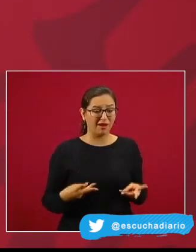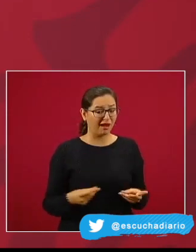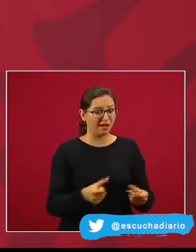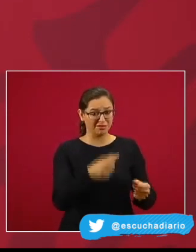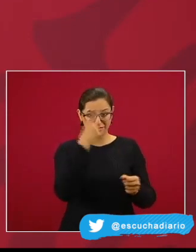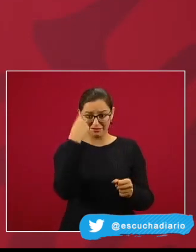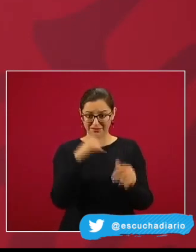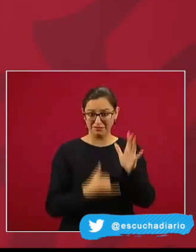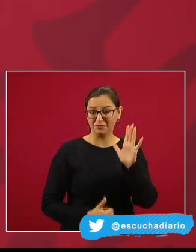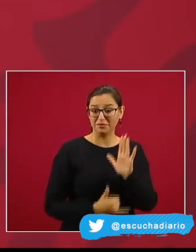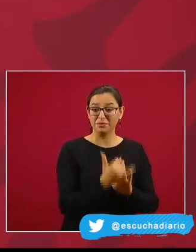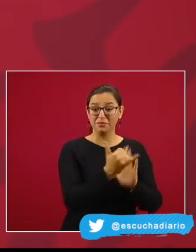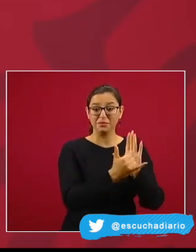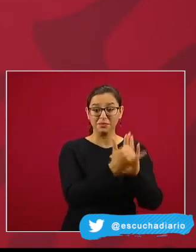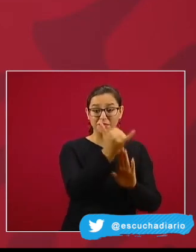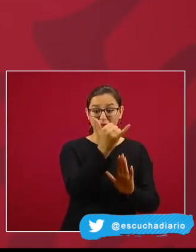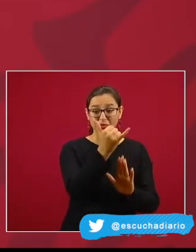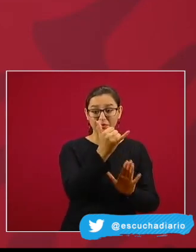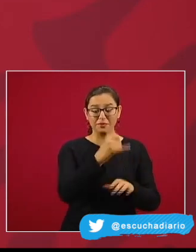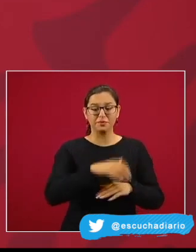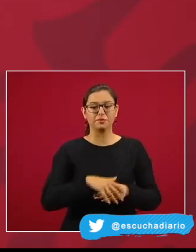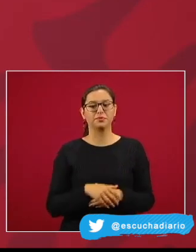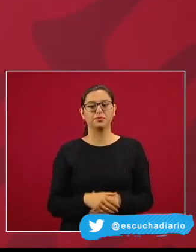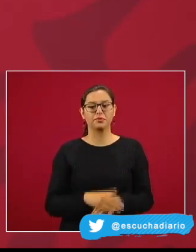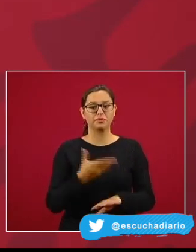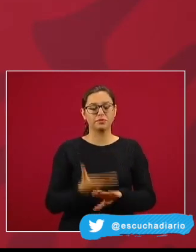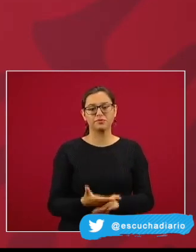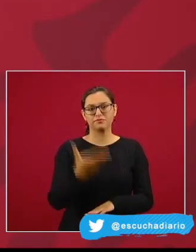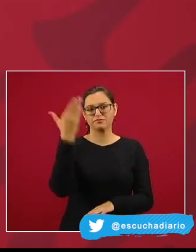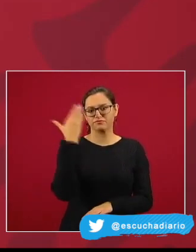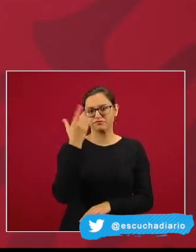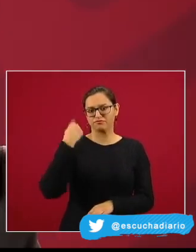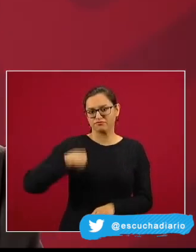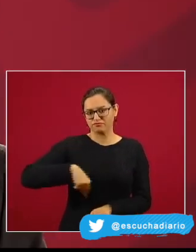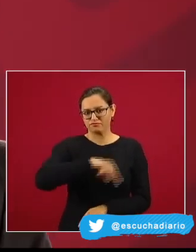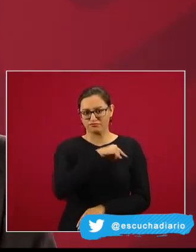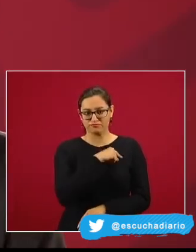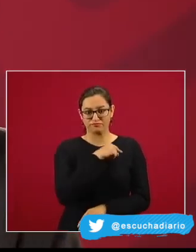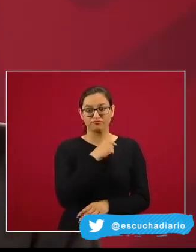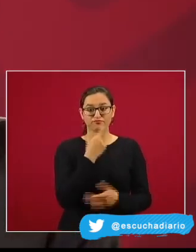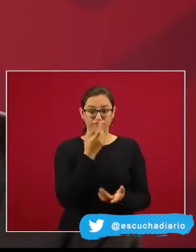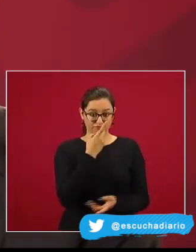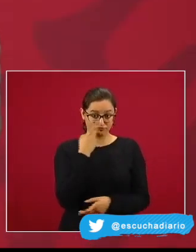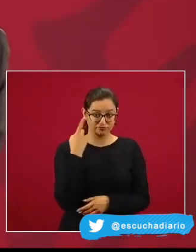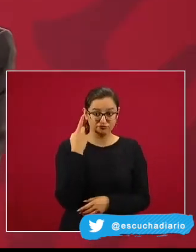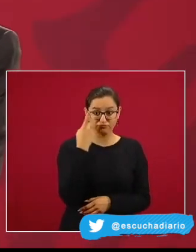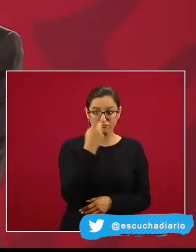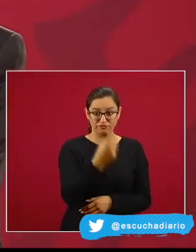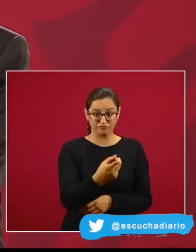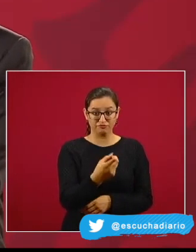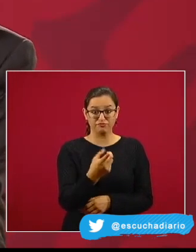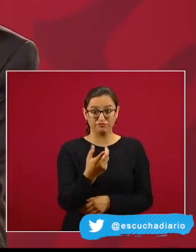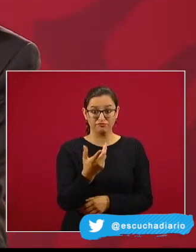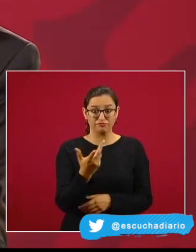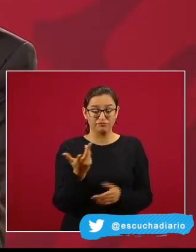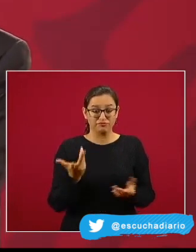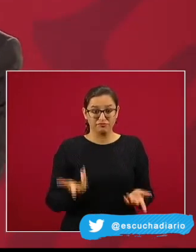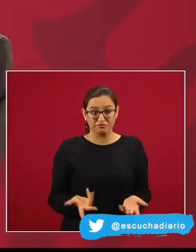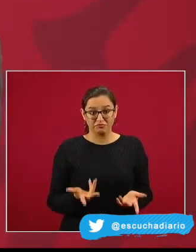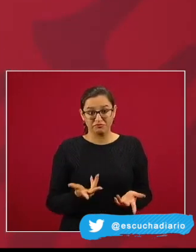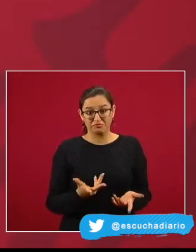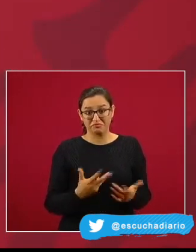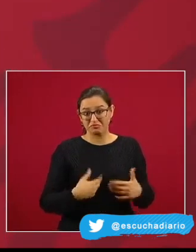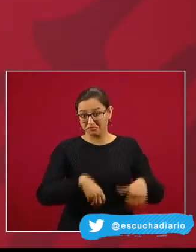El programa Aprende en Casa será evaluado para determinar cómo se desarrolla. Este programa significa un gran esfuerzo que